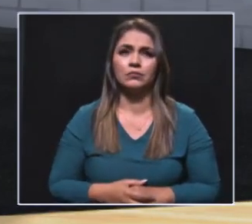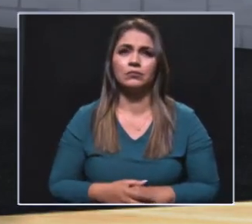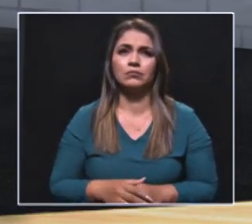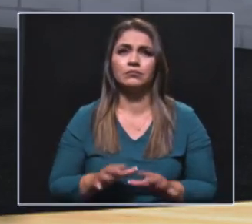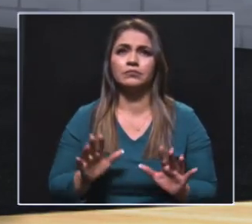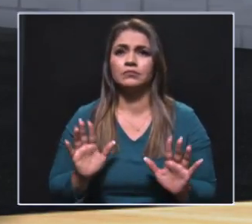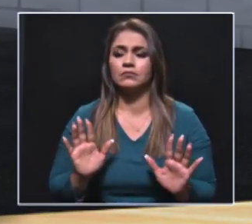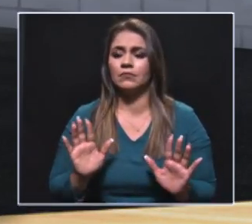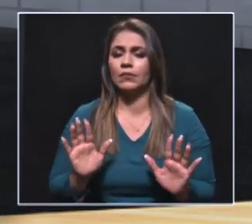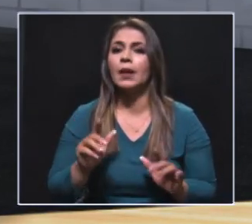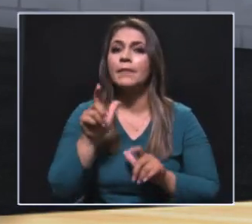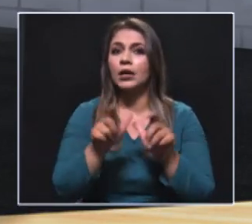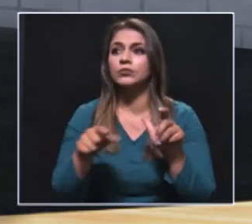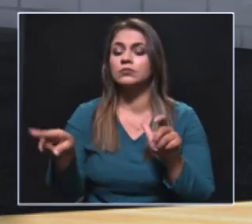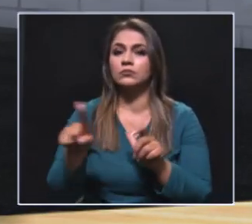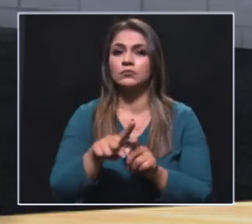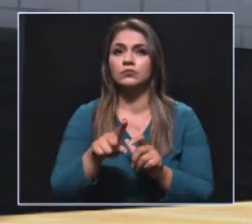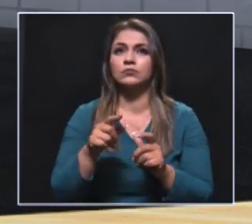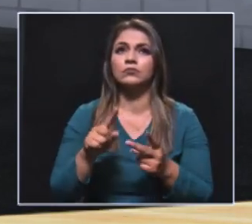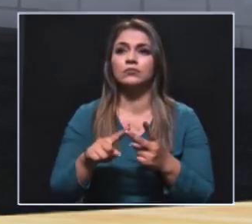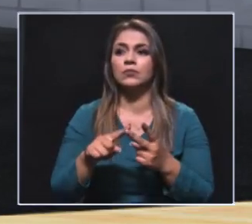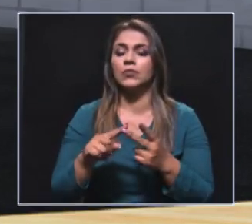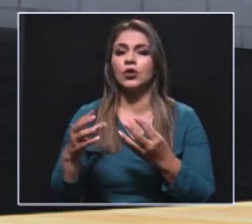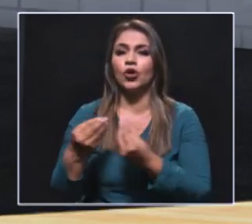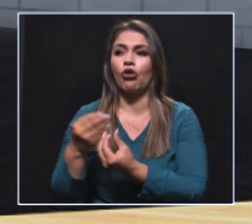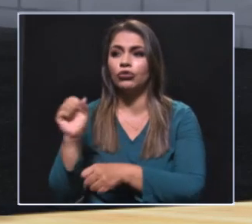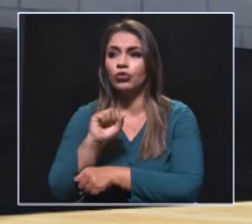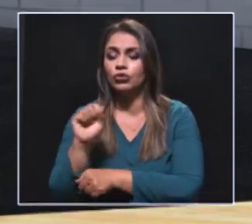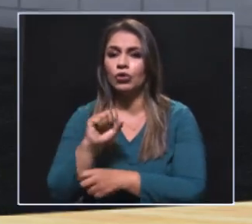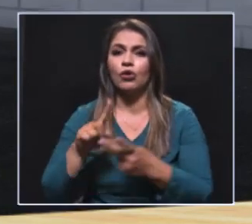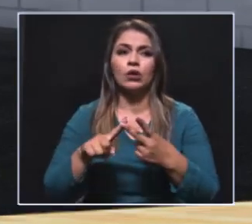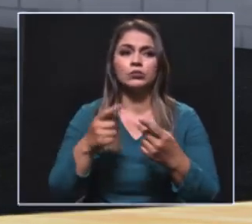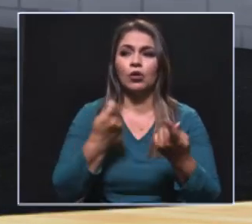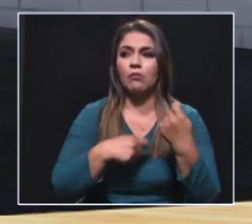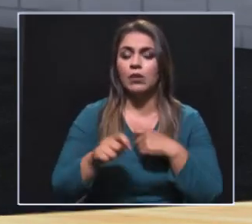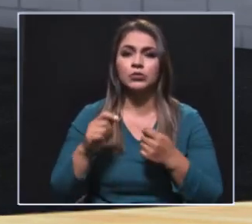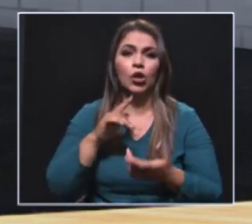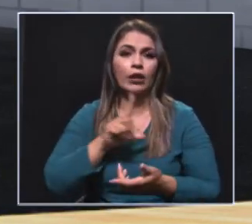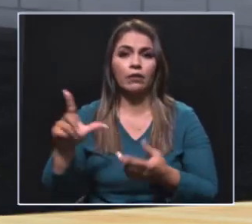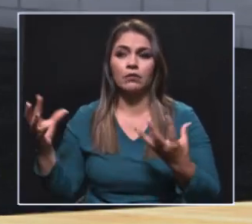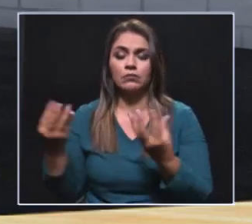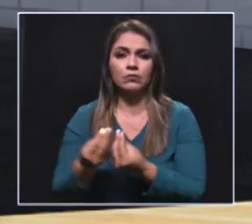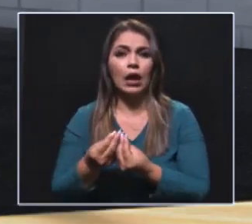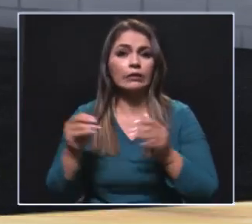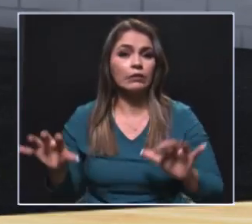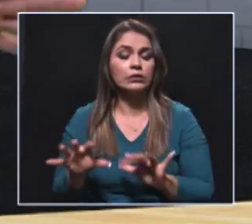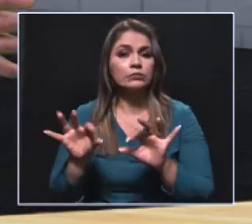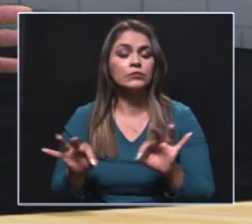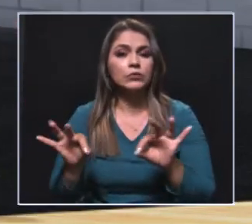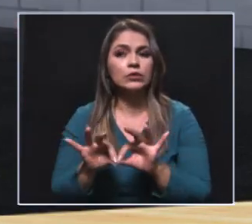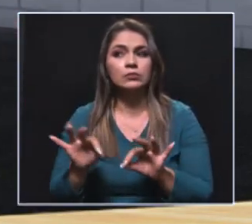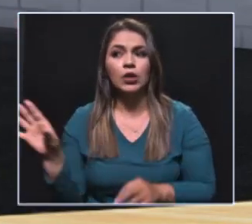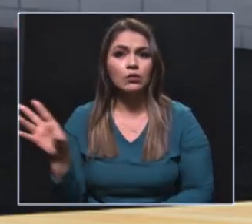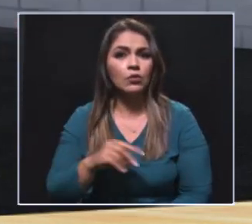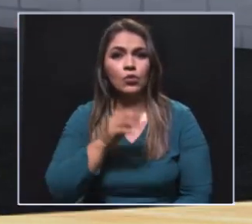que hablar porque había gente que era el sector de los conductores, el del comercio, que son actividades importantes, pero había